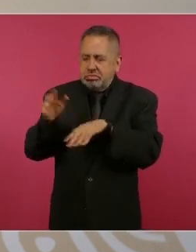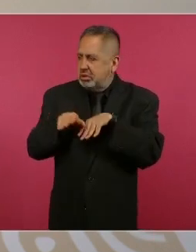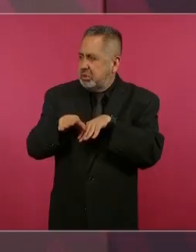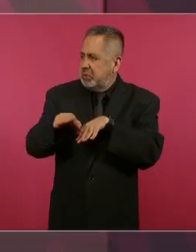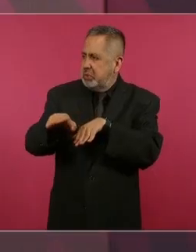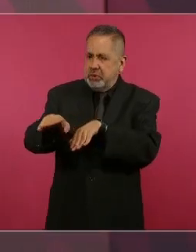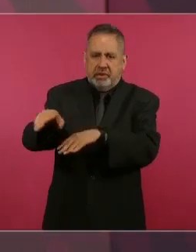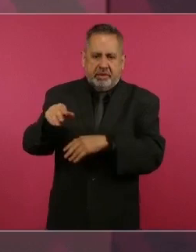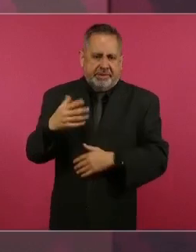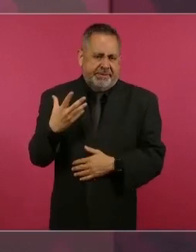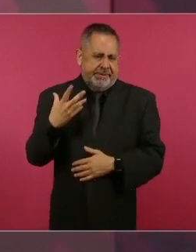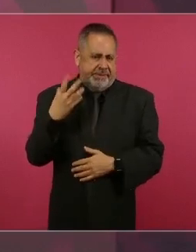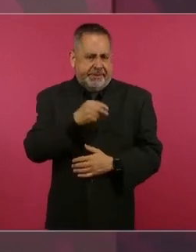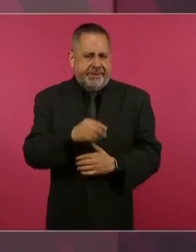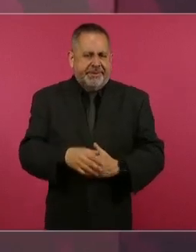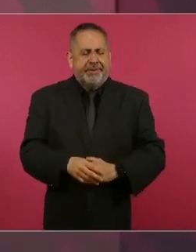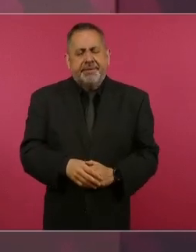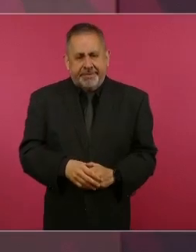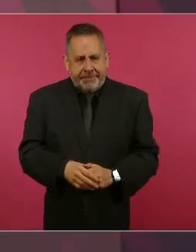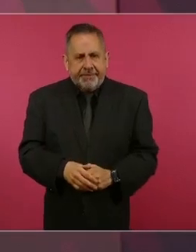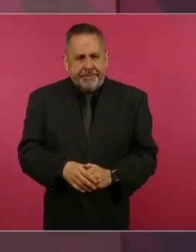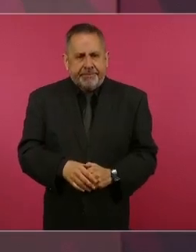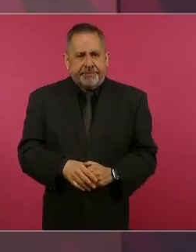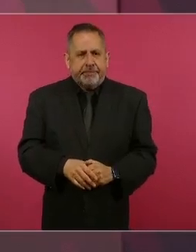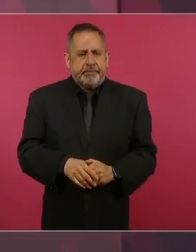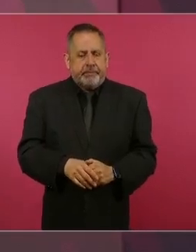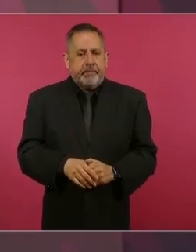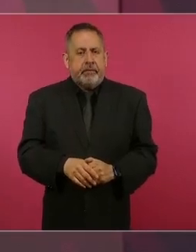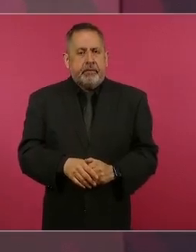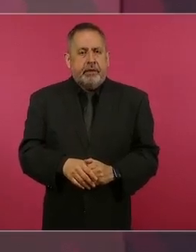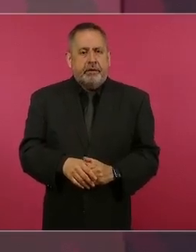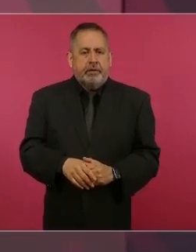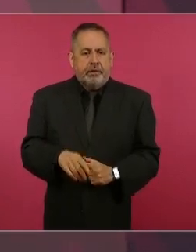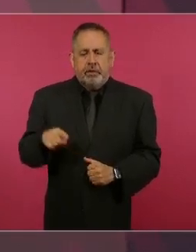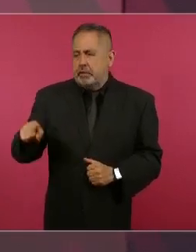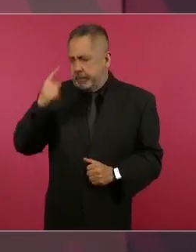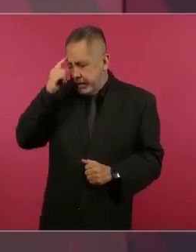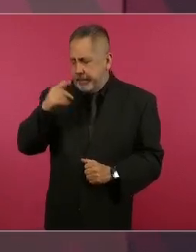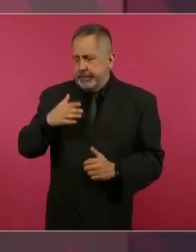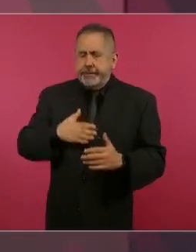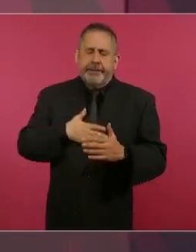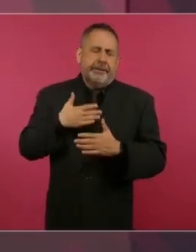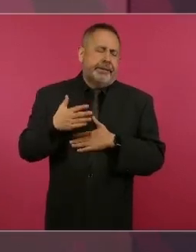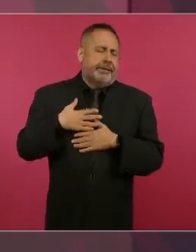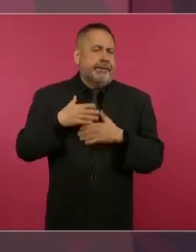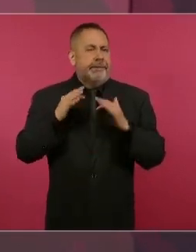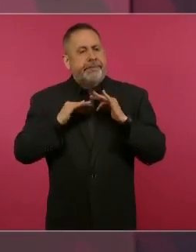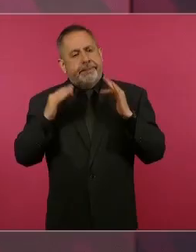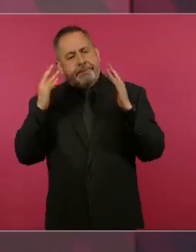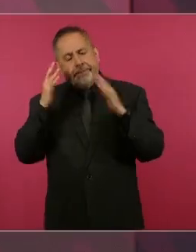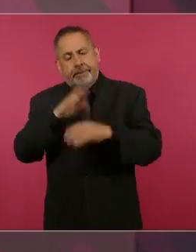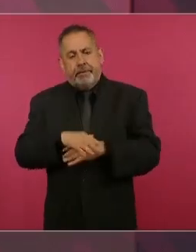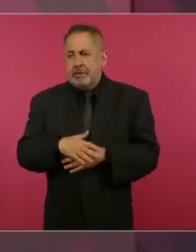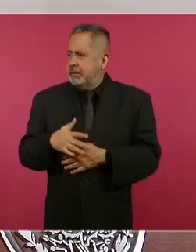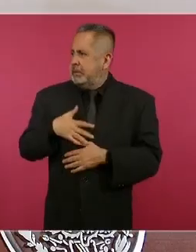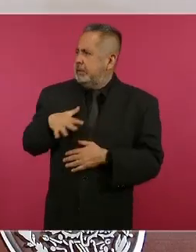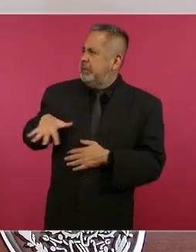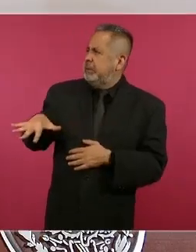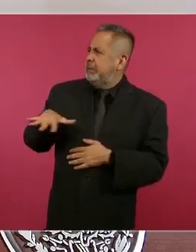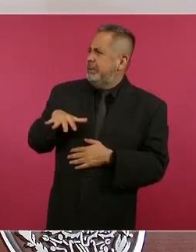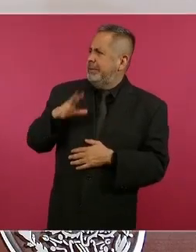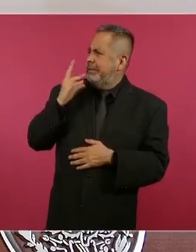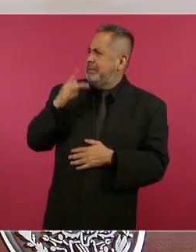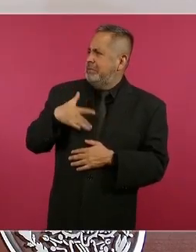es algo para disfrutar mucho y sentirnos muy orgullosos,